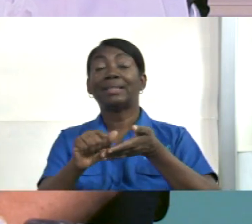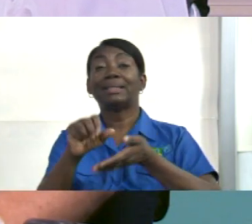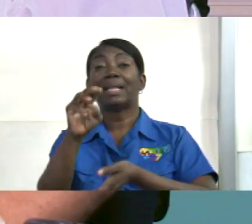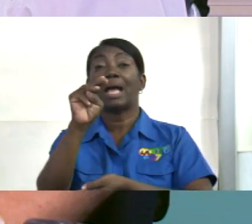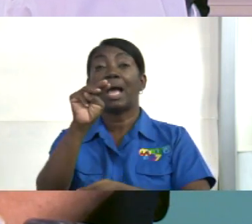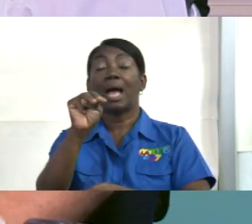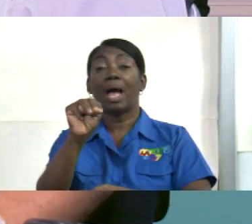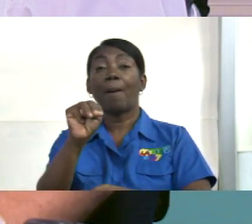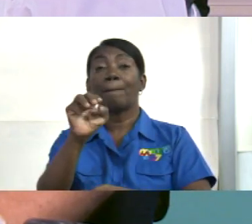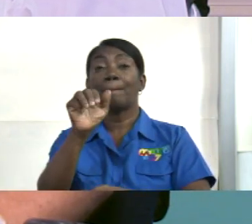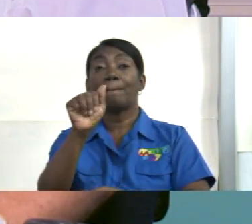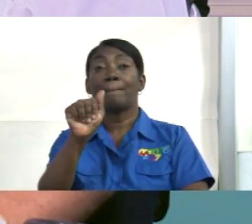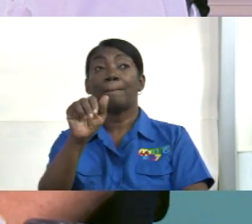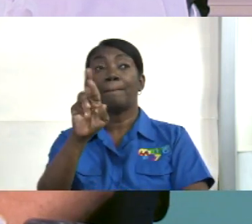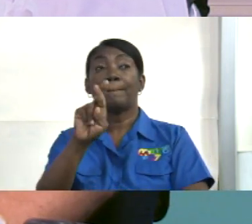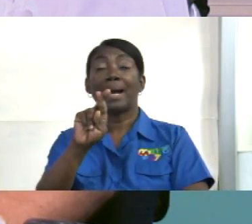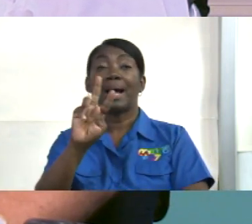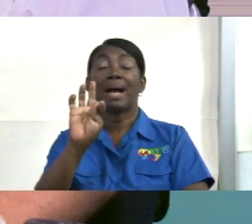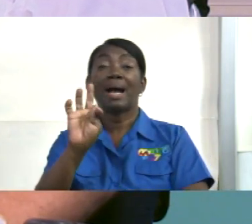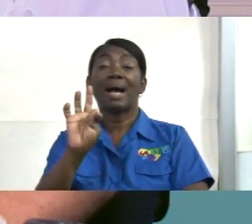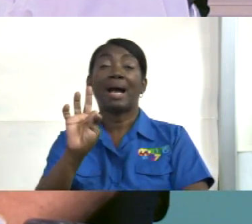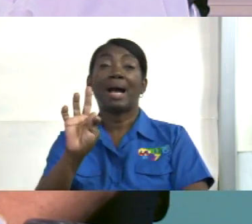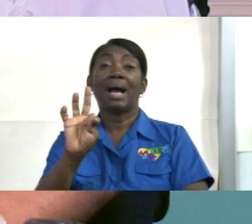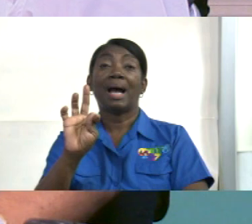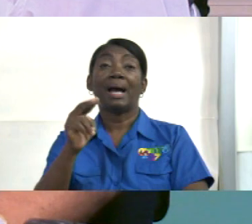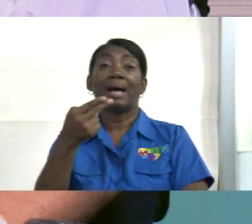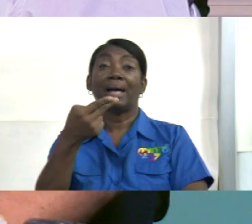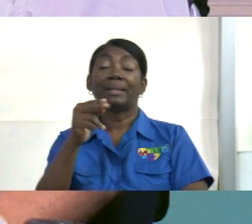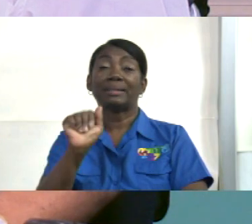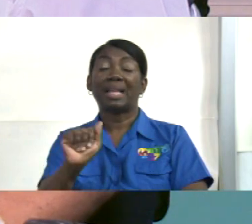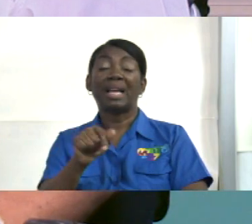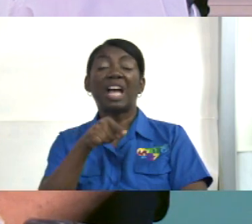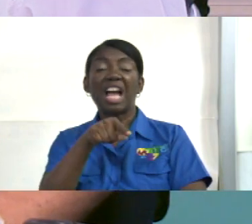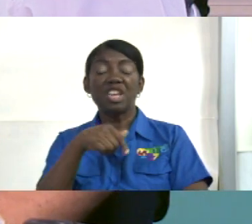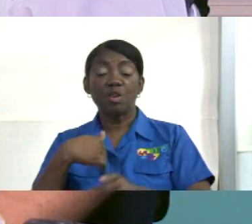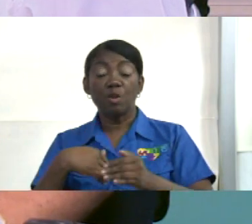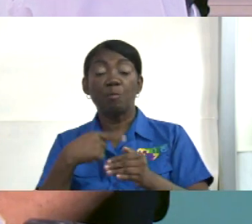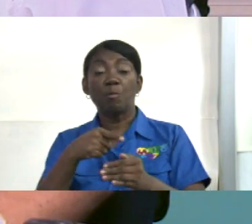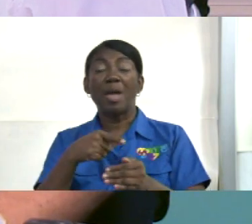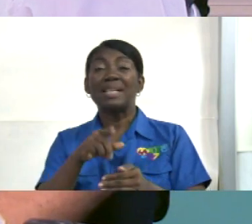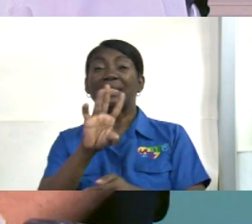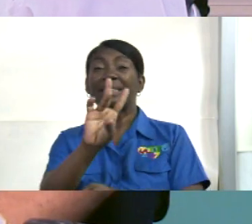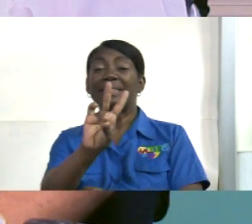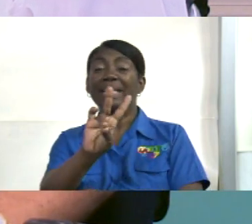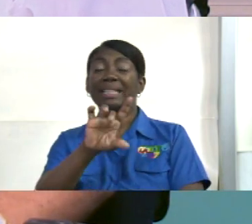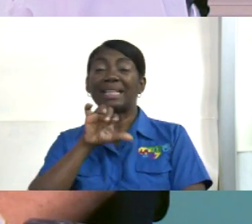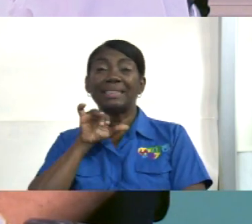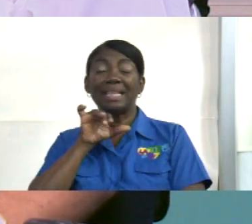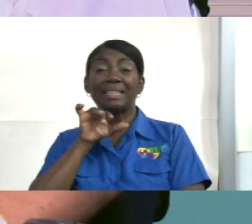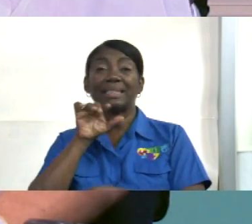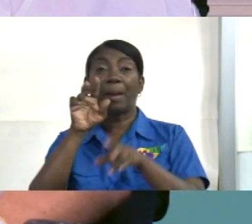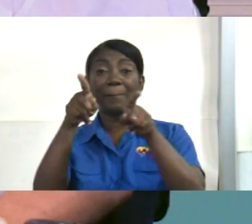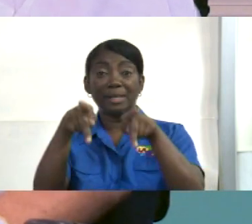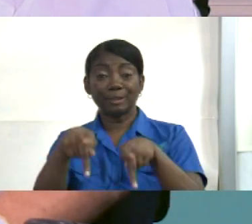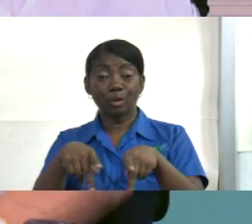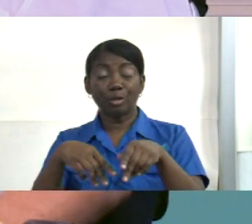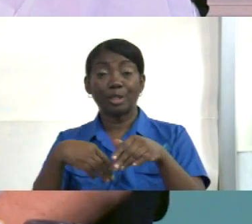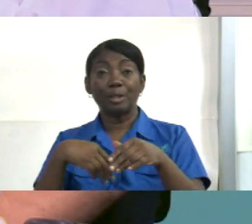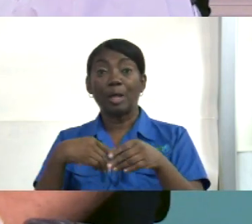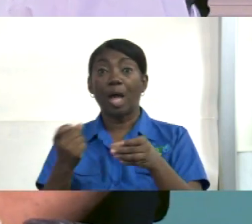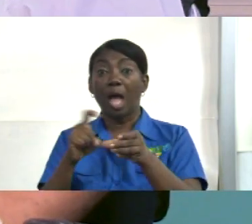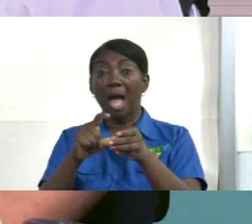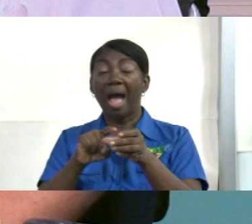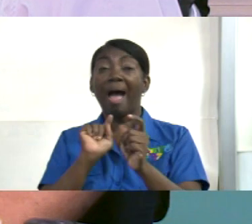cabe setecientas personas hasta mil hasta